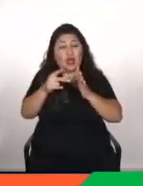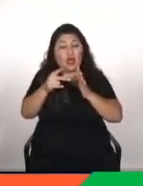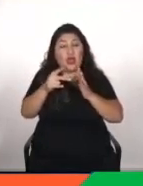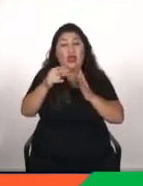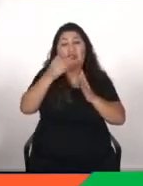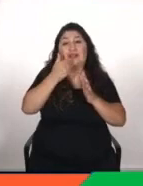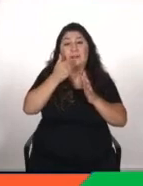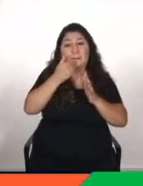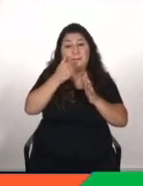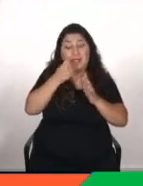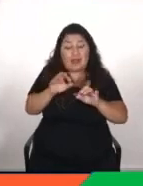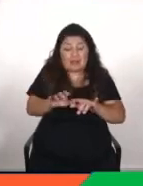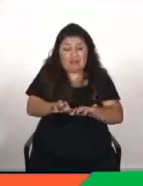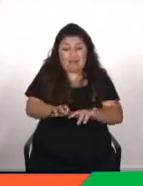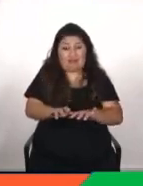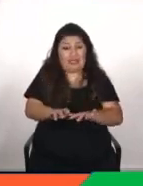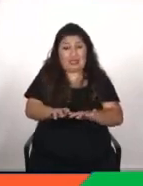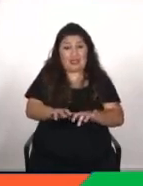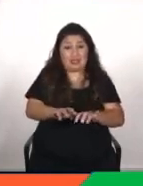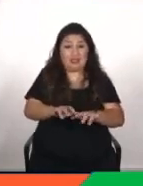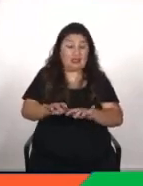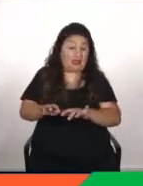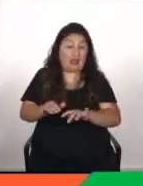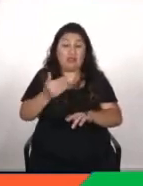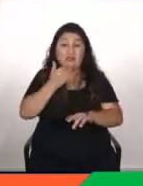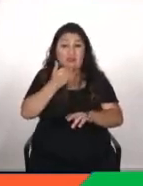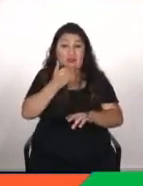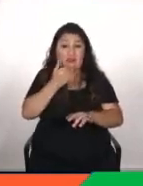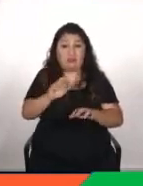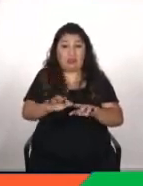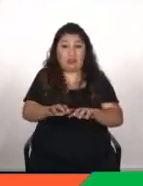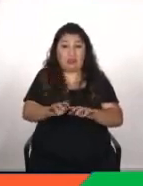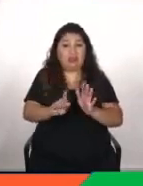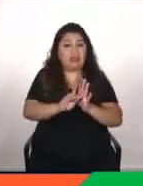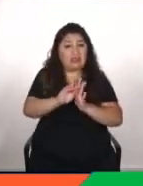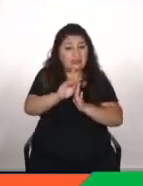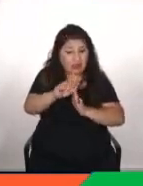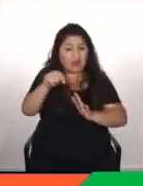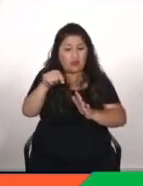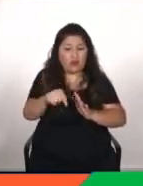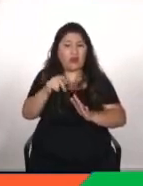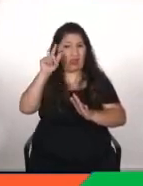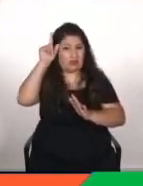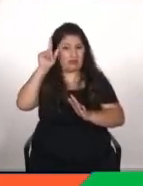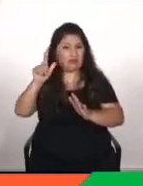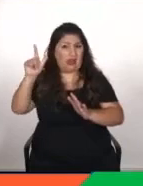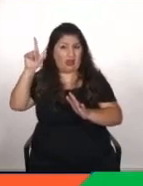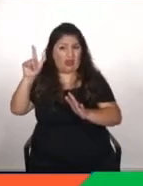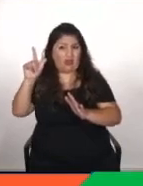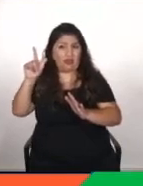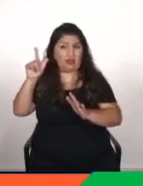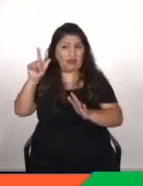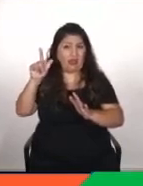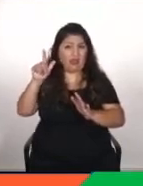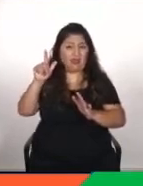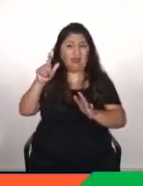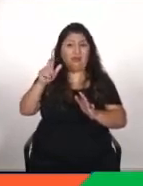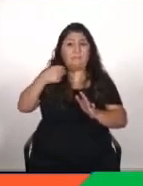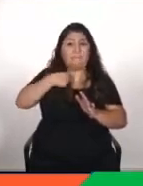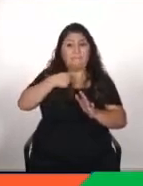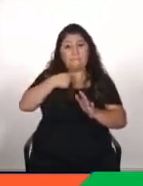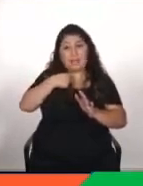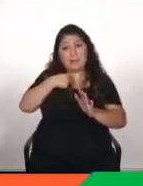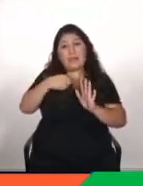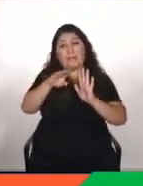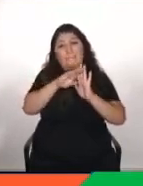a teclear en el teclado sino que simplemente desarrollar esa lógica entonces yo mi consejo sería aprender a programar me parece